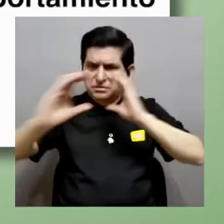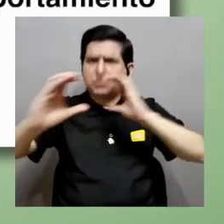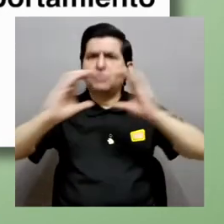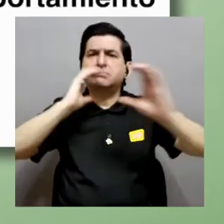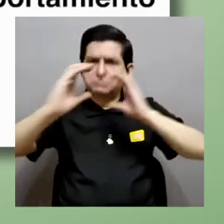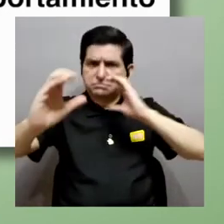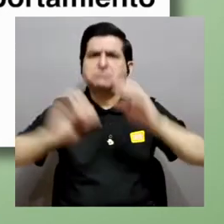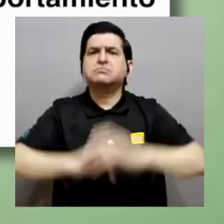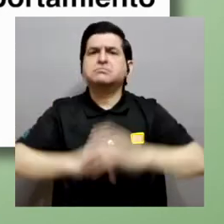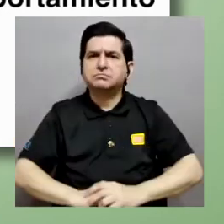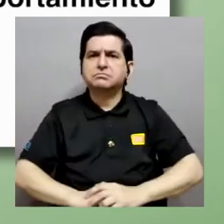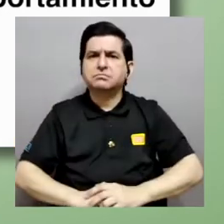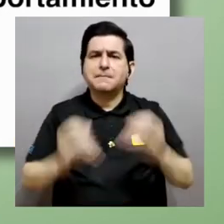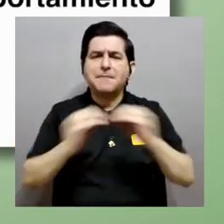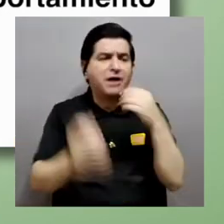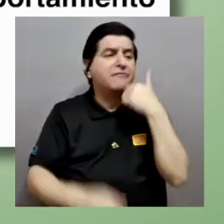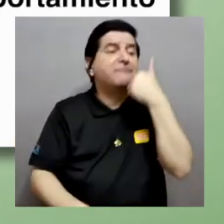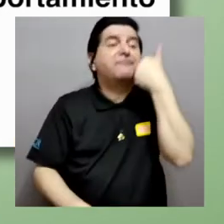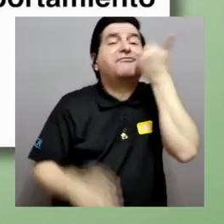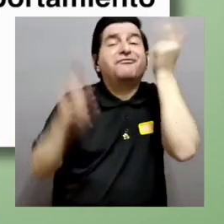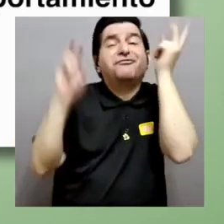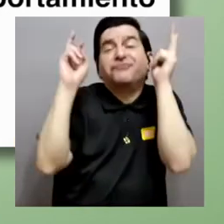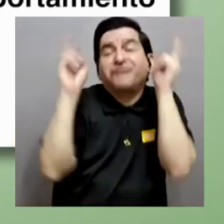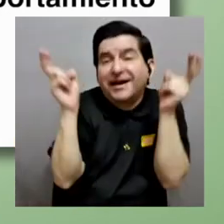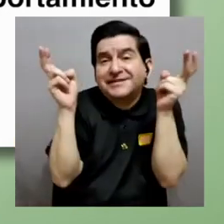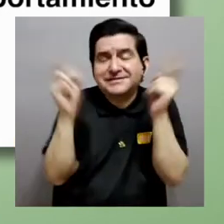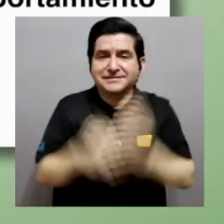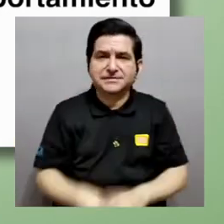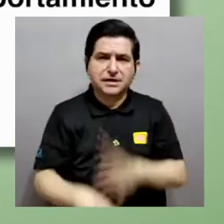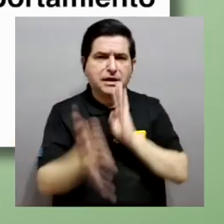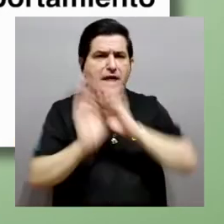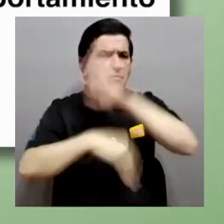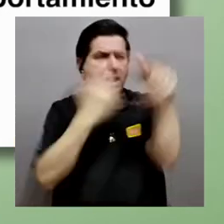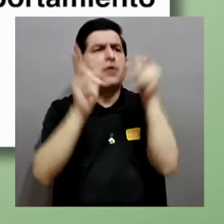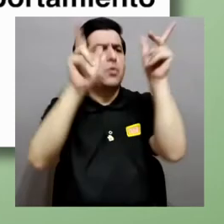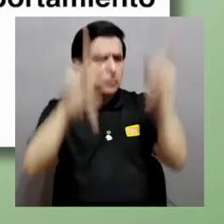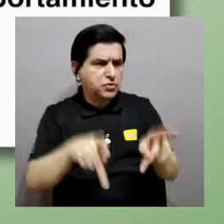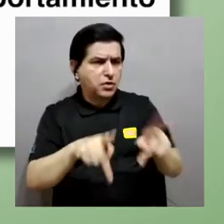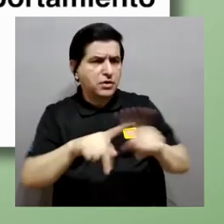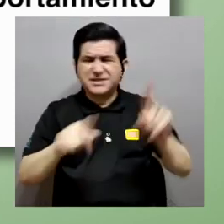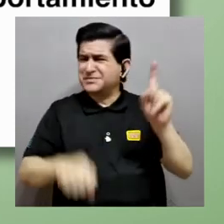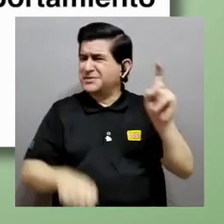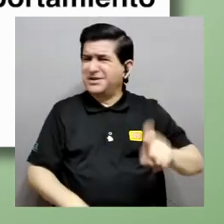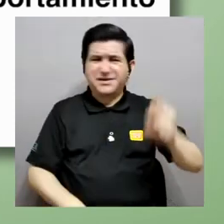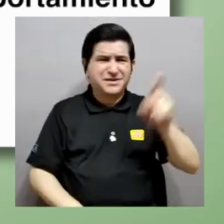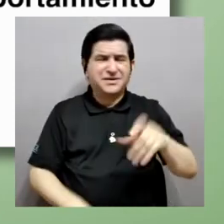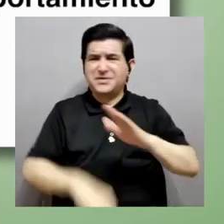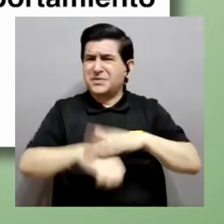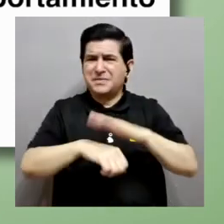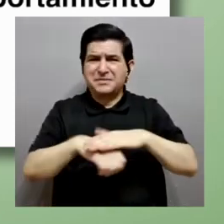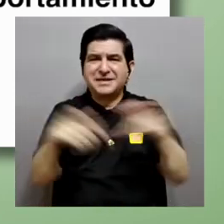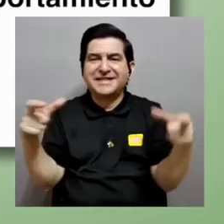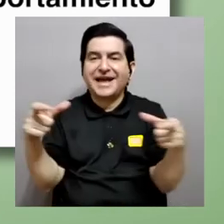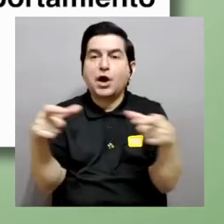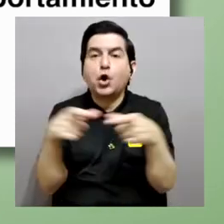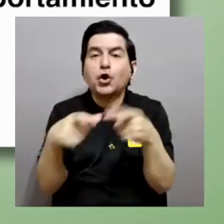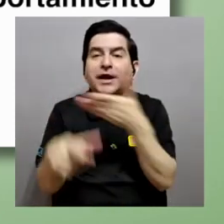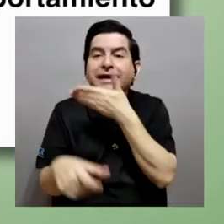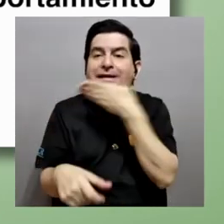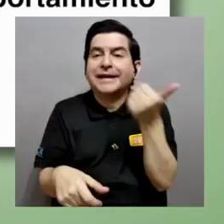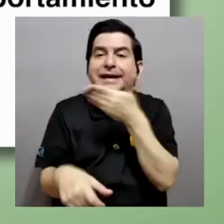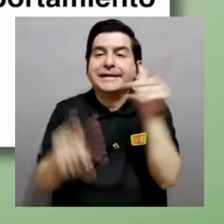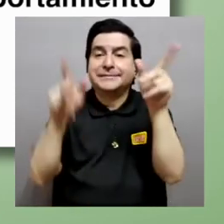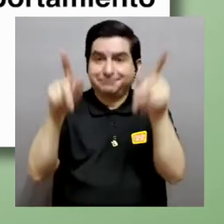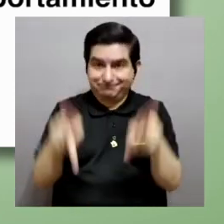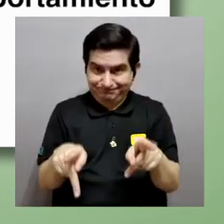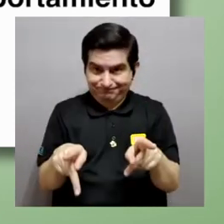comunicar más fácil desde el punto de vista que podemos hablar con cualquiera no necesariamente nos permite conectar mejor